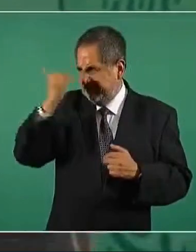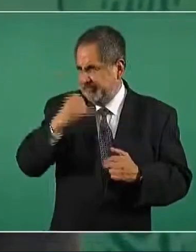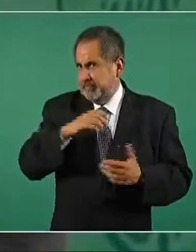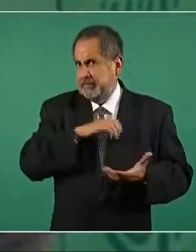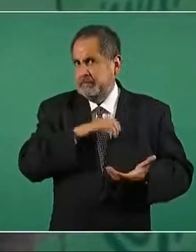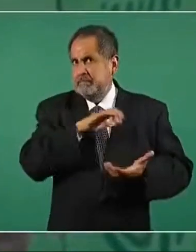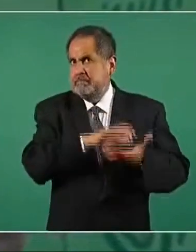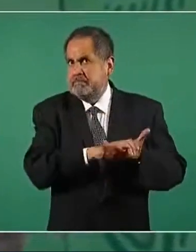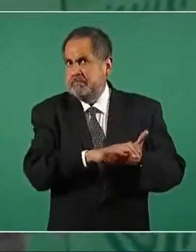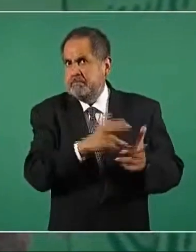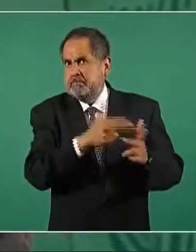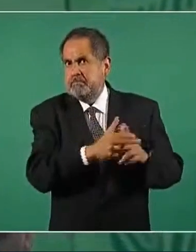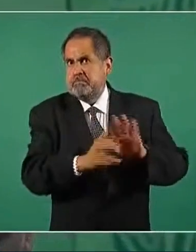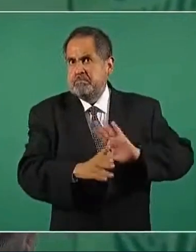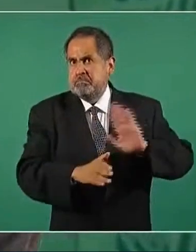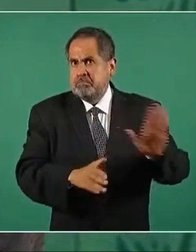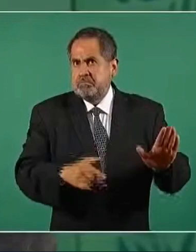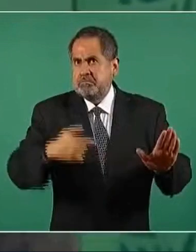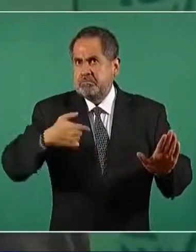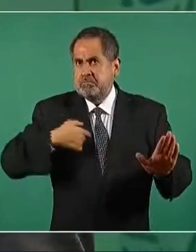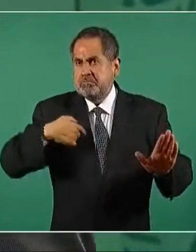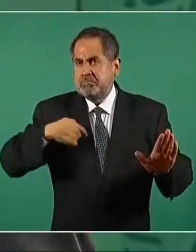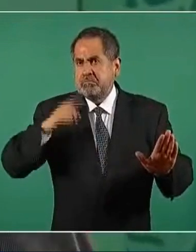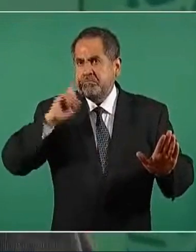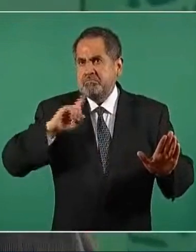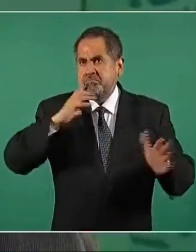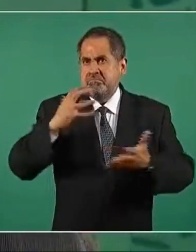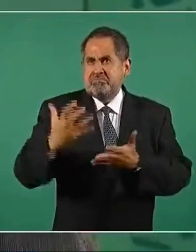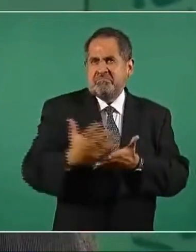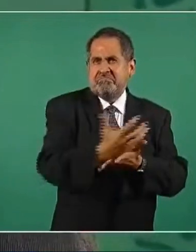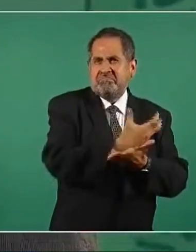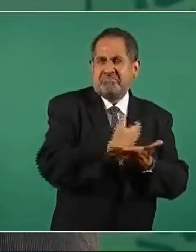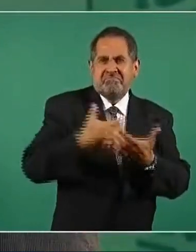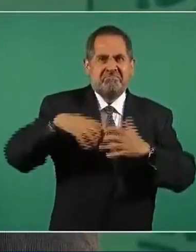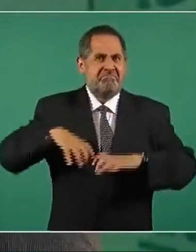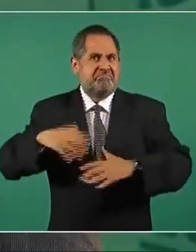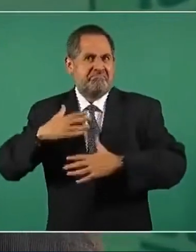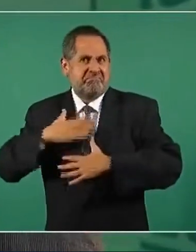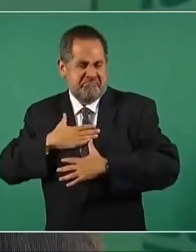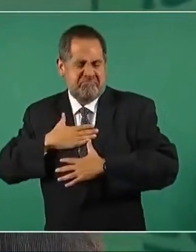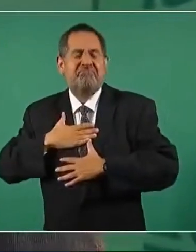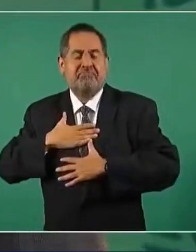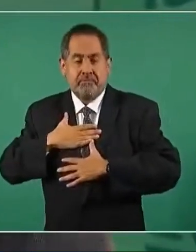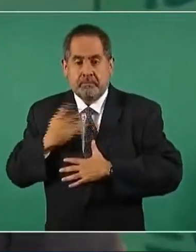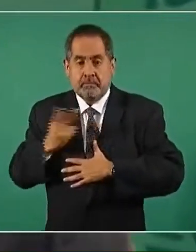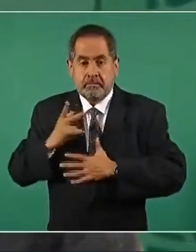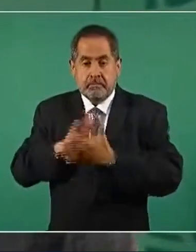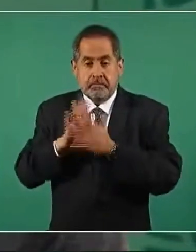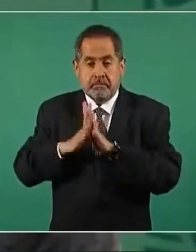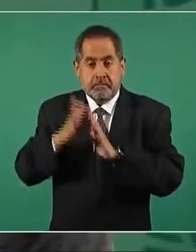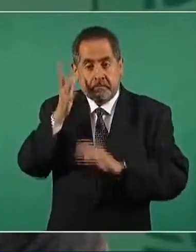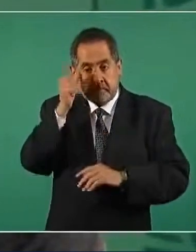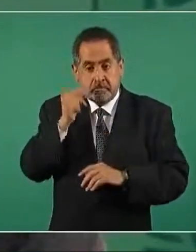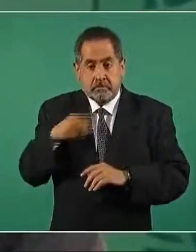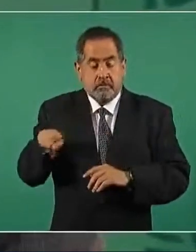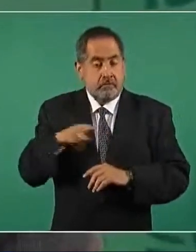con la herencia, pero como